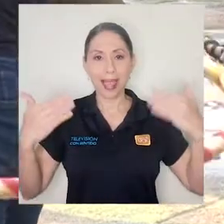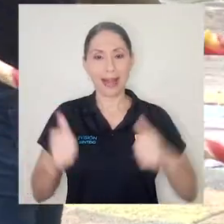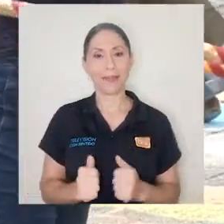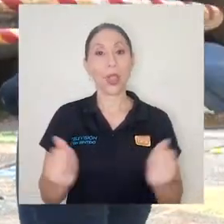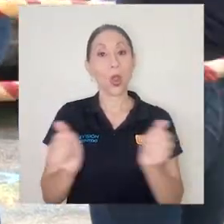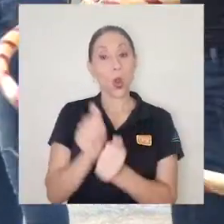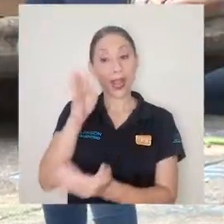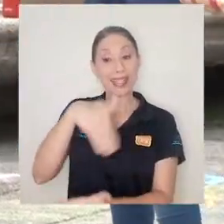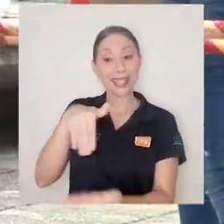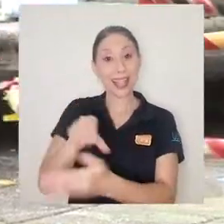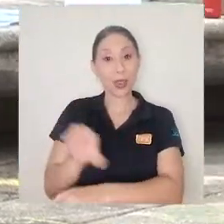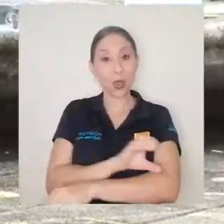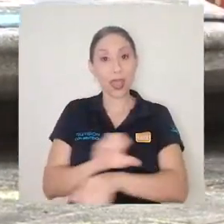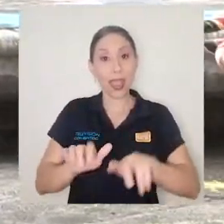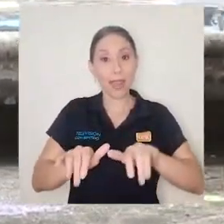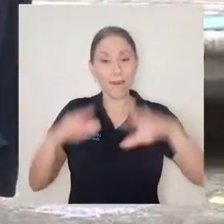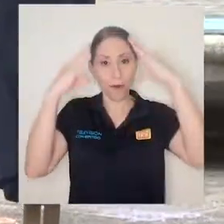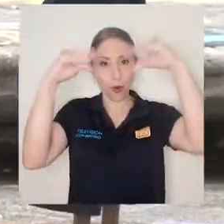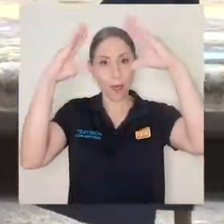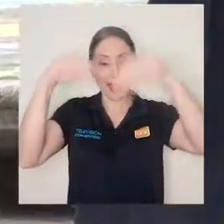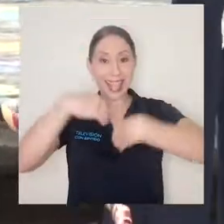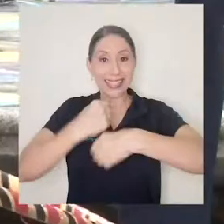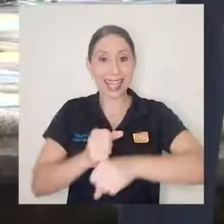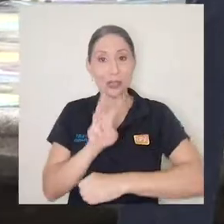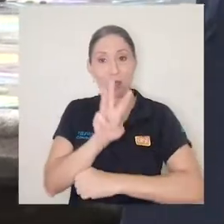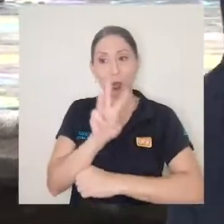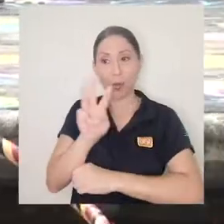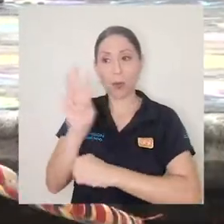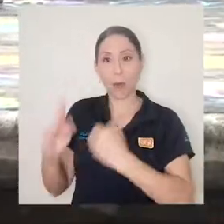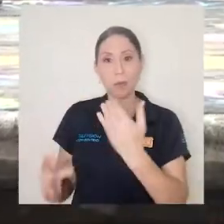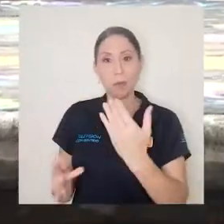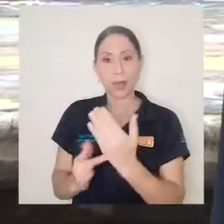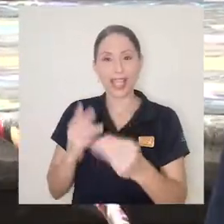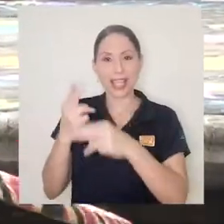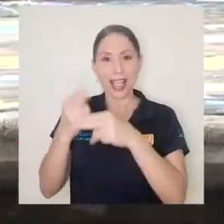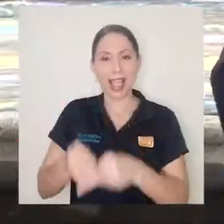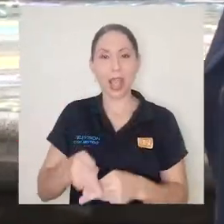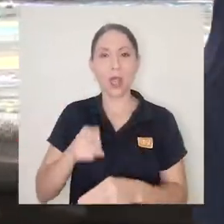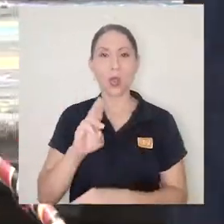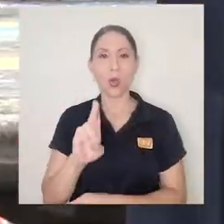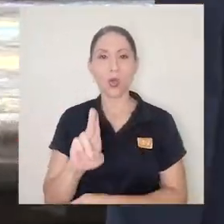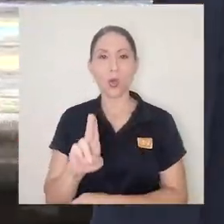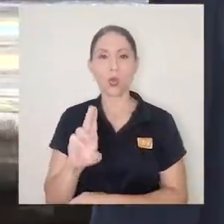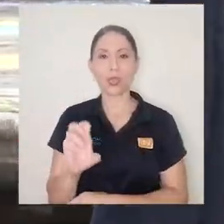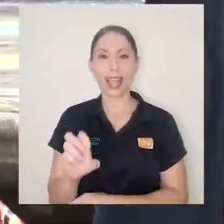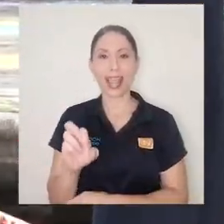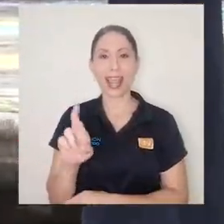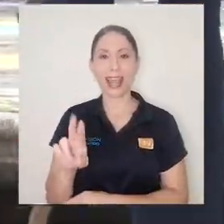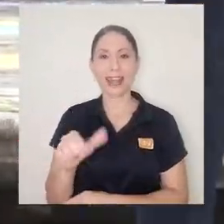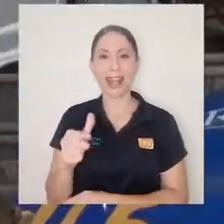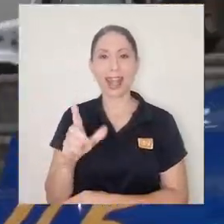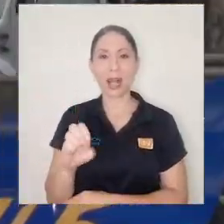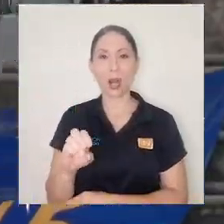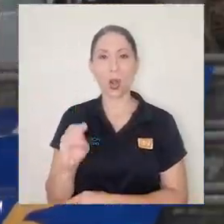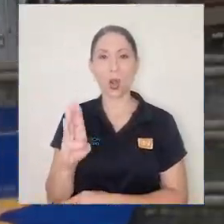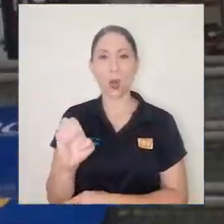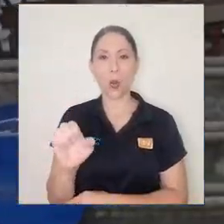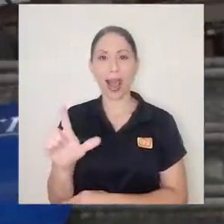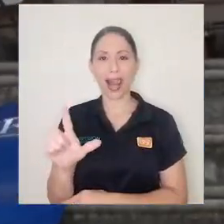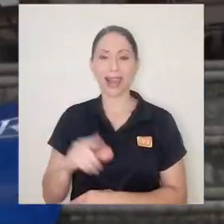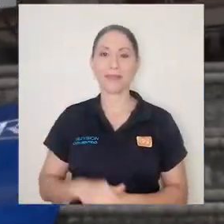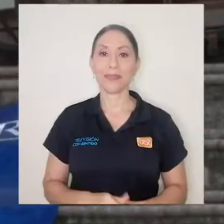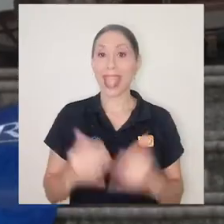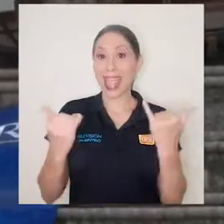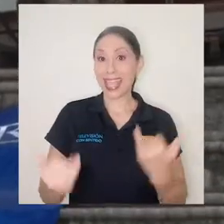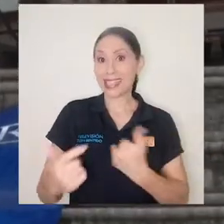Junto con el Centro de Informática, se creó una plataforma digital llamada UCR Global. Entonces, en este